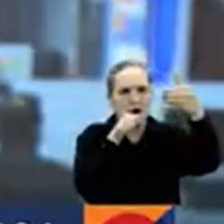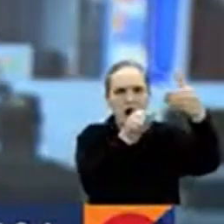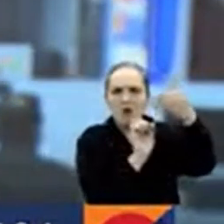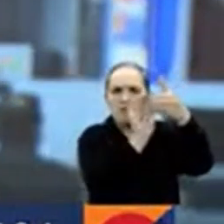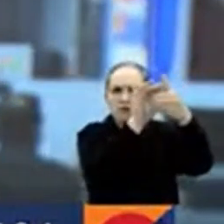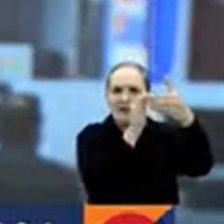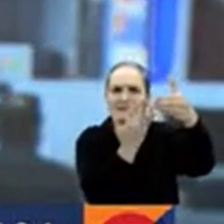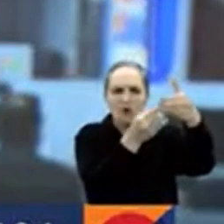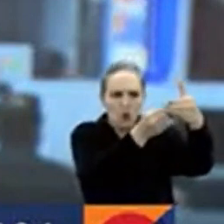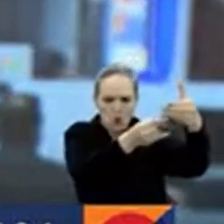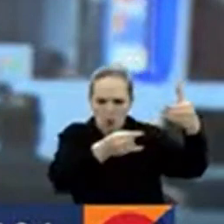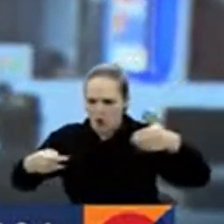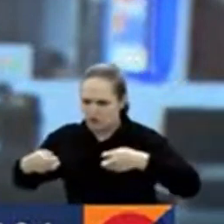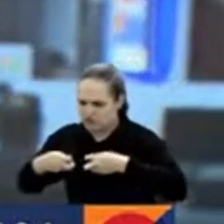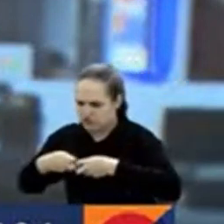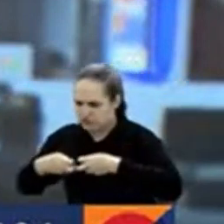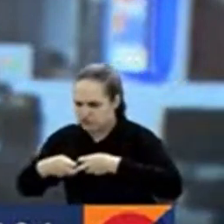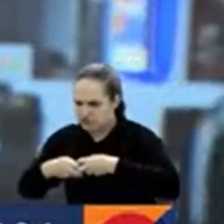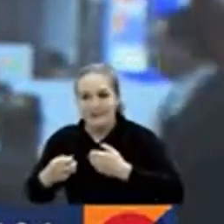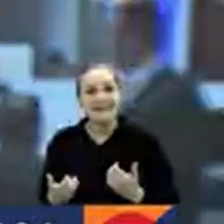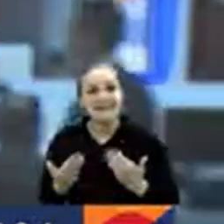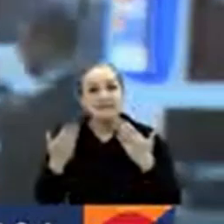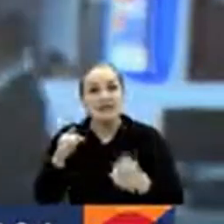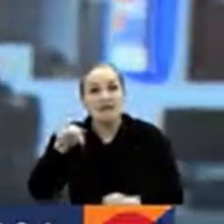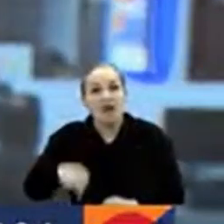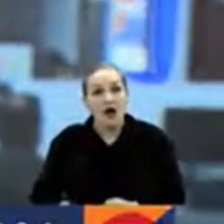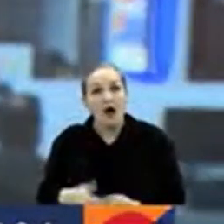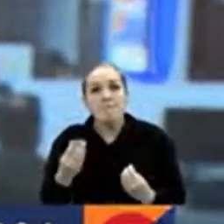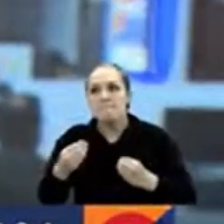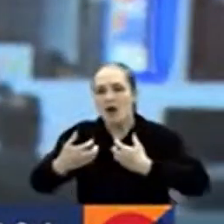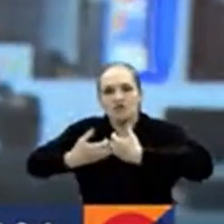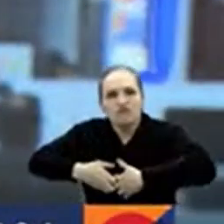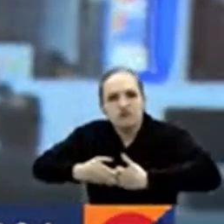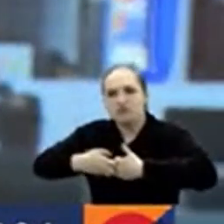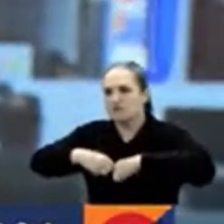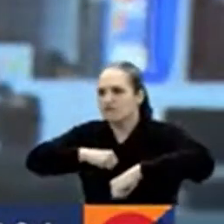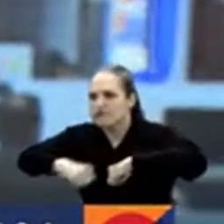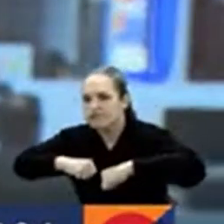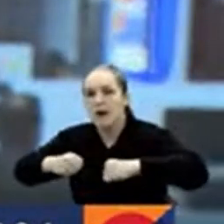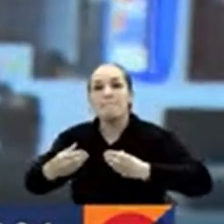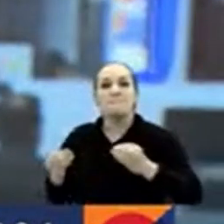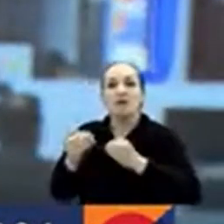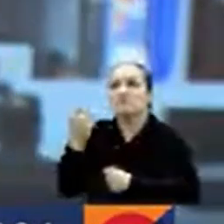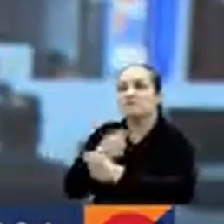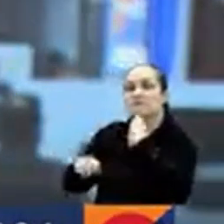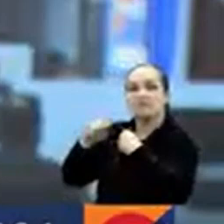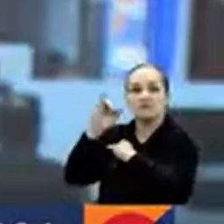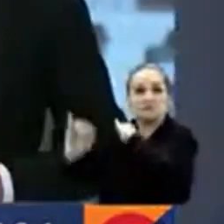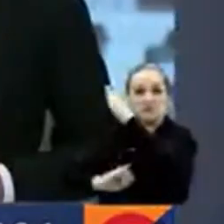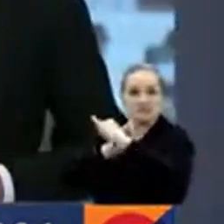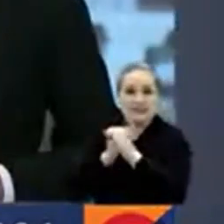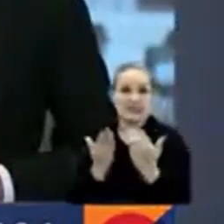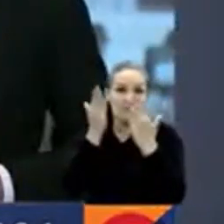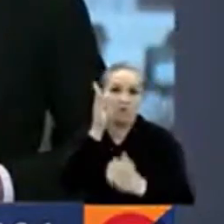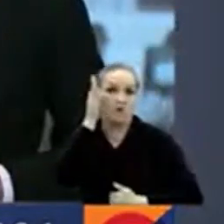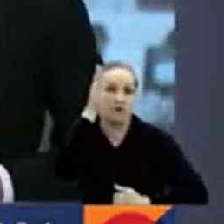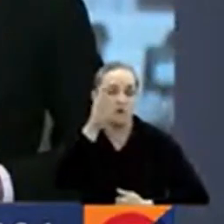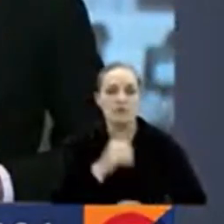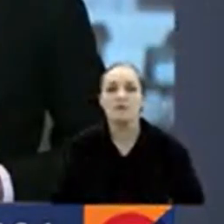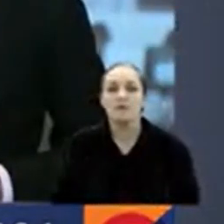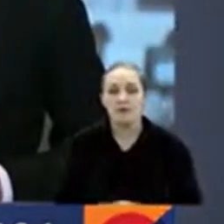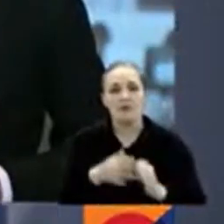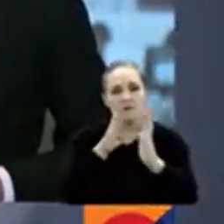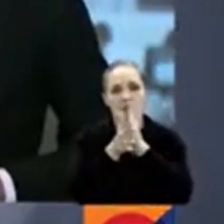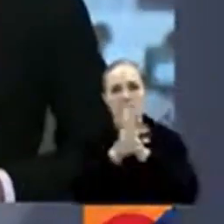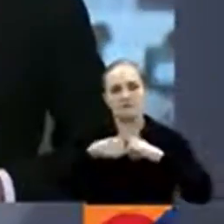generar energías limpias para la industrialización de la región e incluso para la exportación en un futuro cercano. Desde la sala de redacción, John